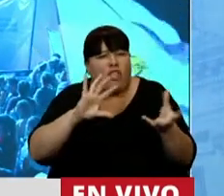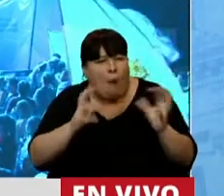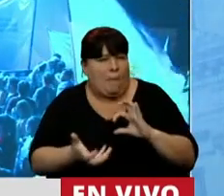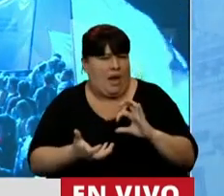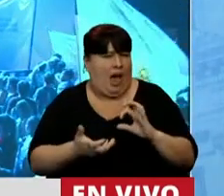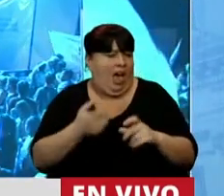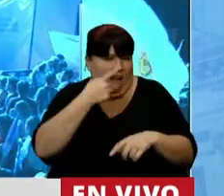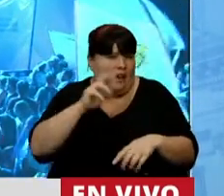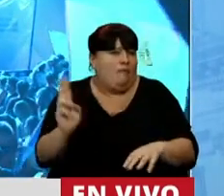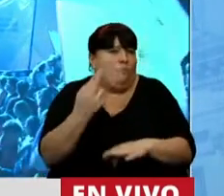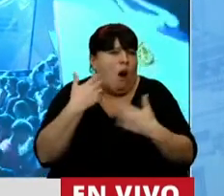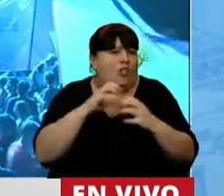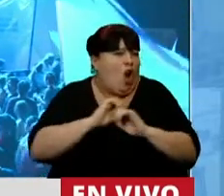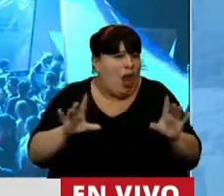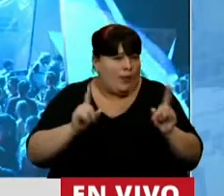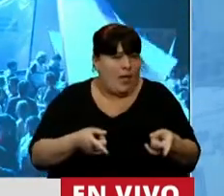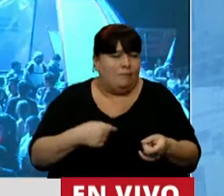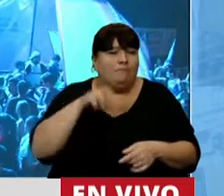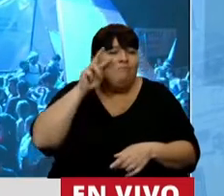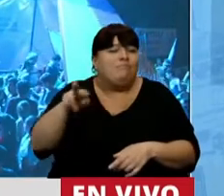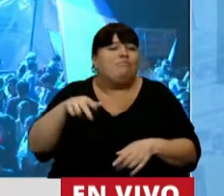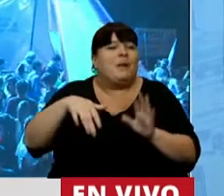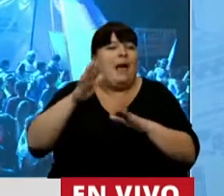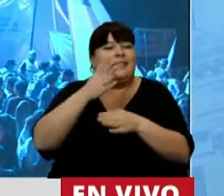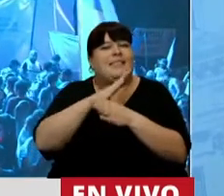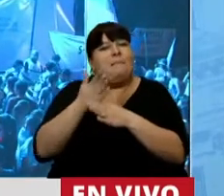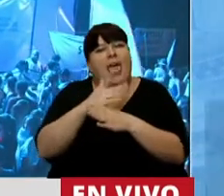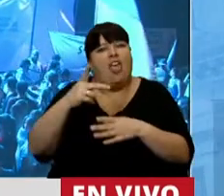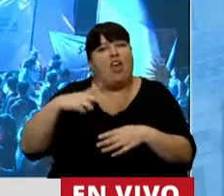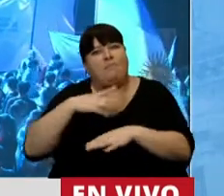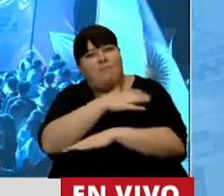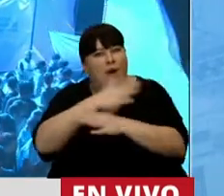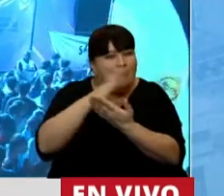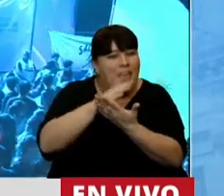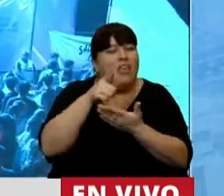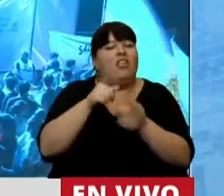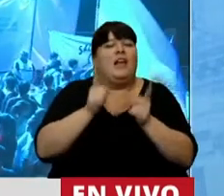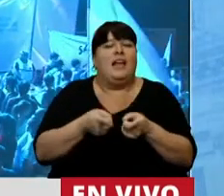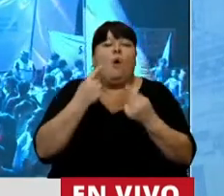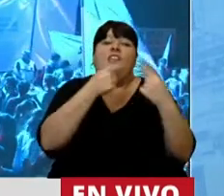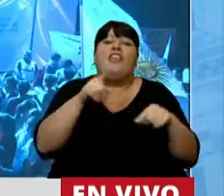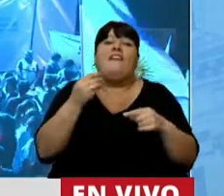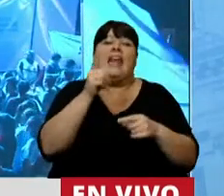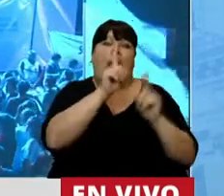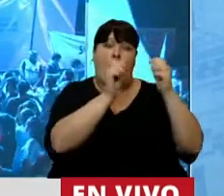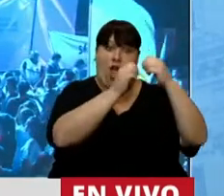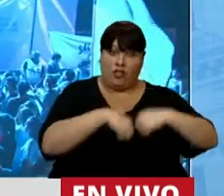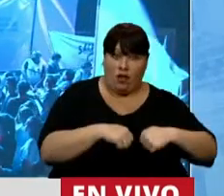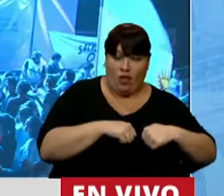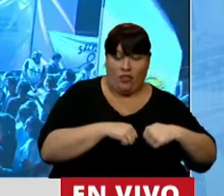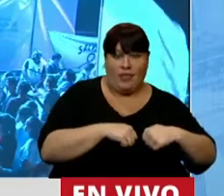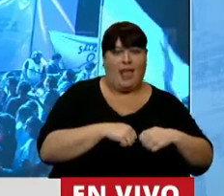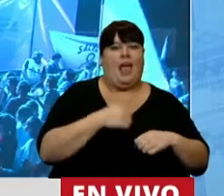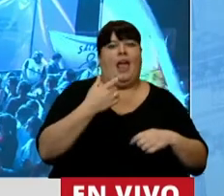con resultados trágicos, pero también lo vemos en los sectores medios. La diferencia es que unas lo hacen en la clandestinidad,